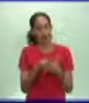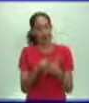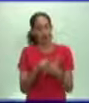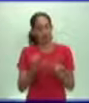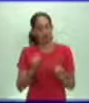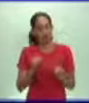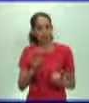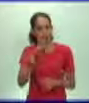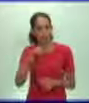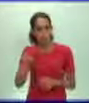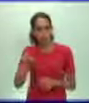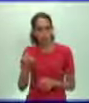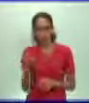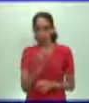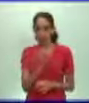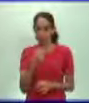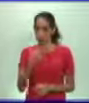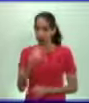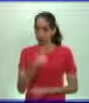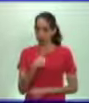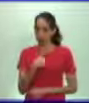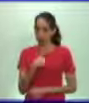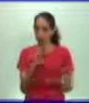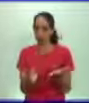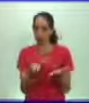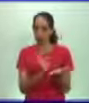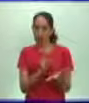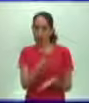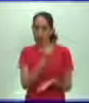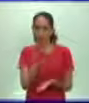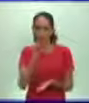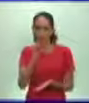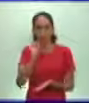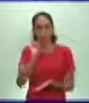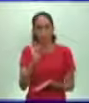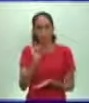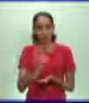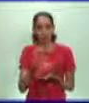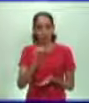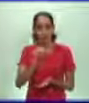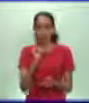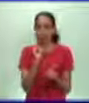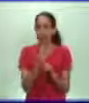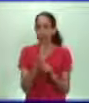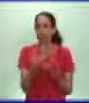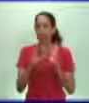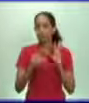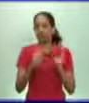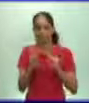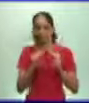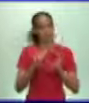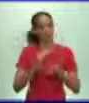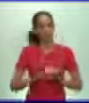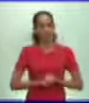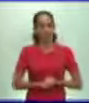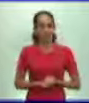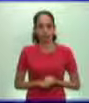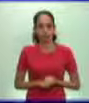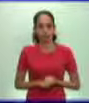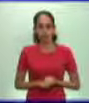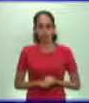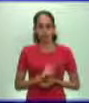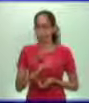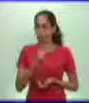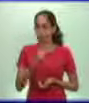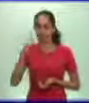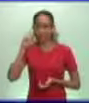conmigo el libro, la página 117, porque a partir de allí vamos a comenzar a conversar. Ustedes recordarán,